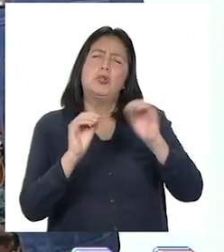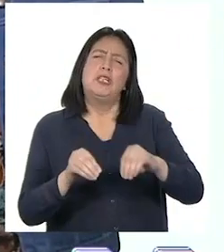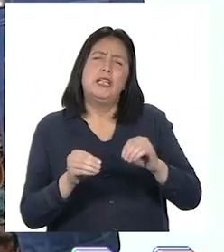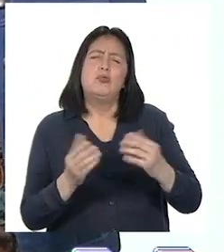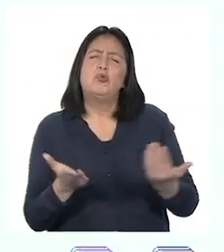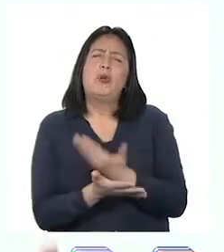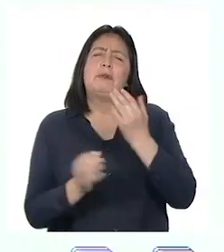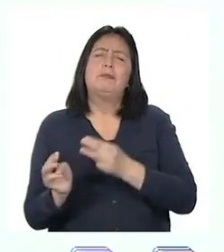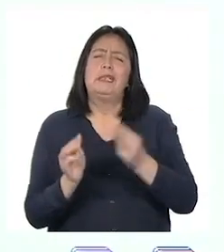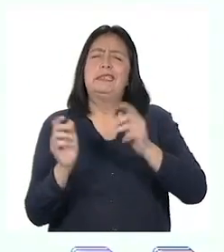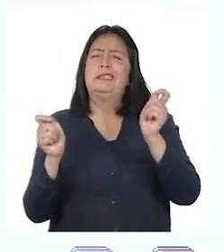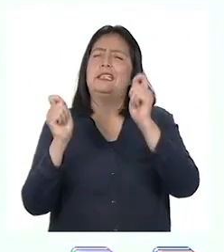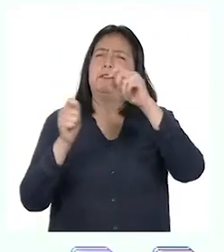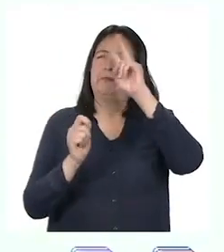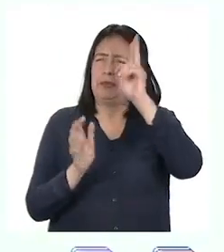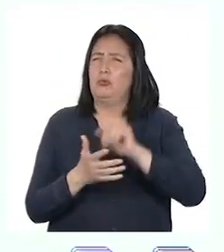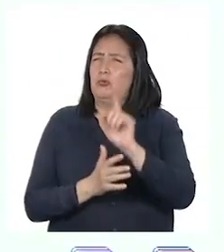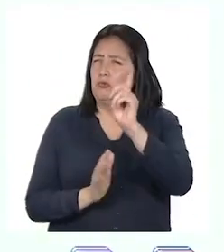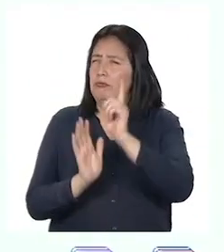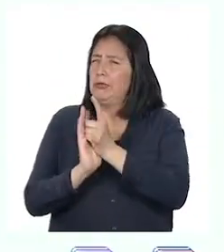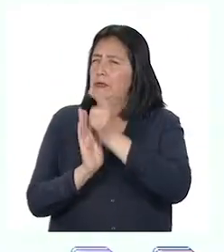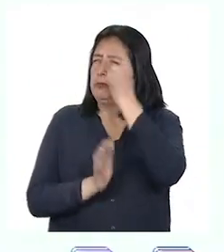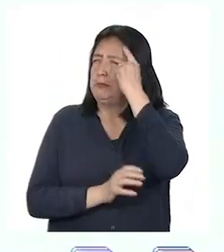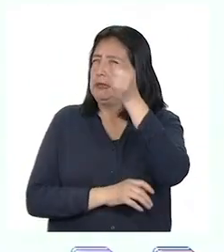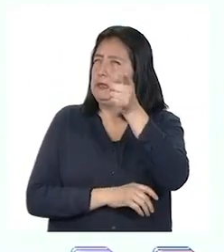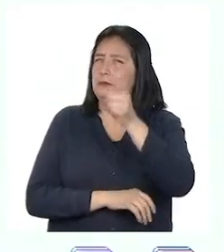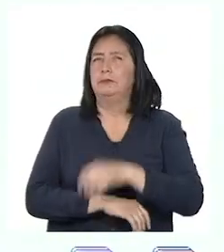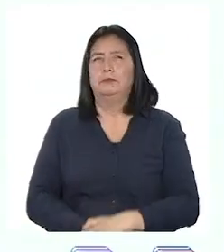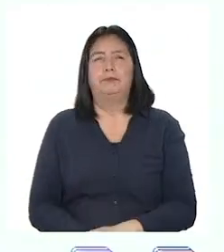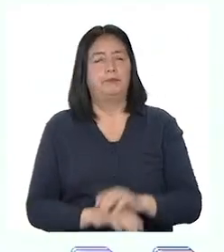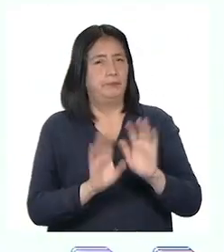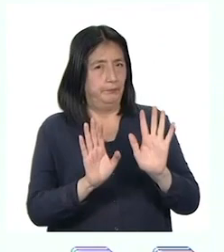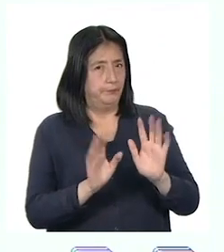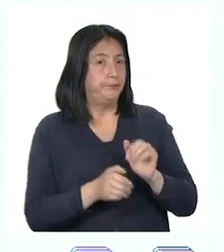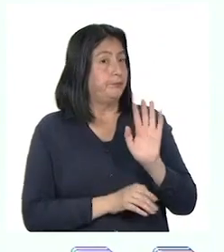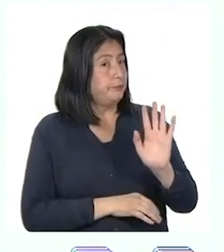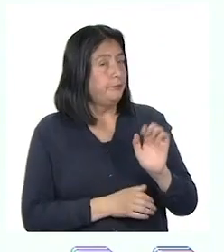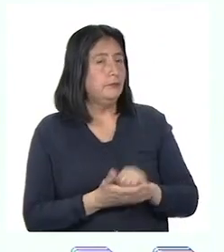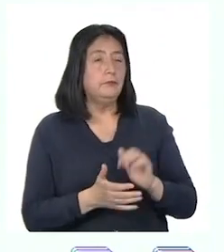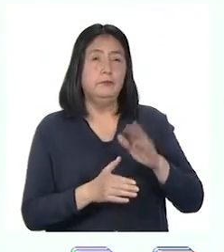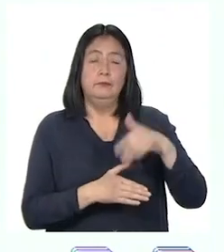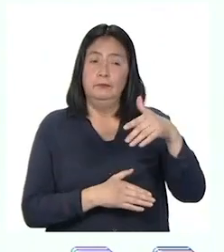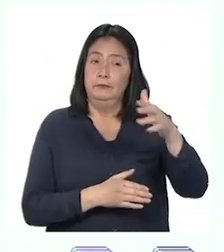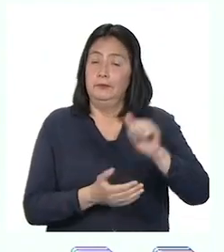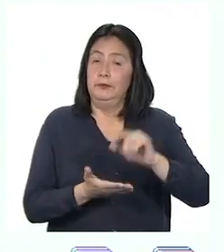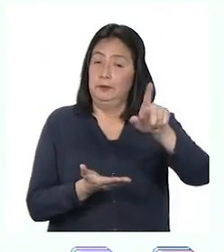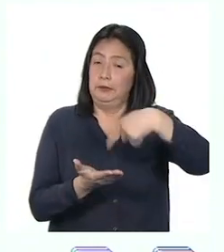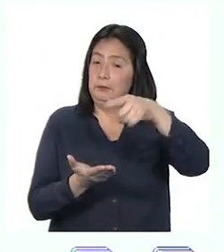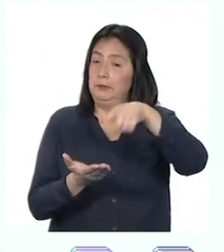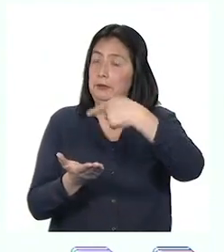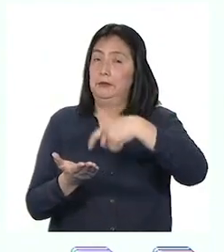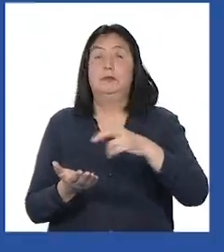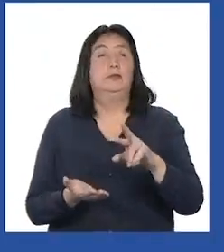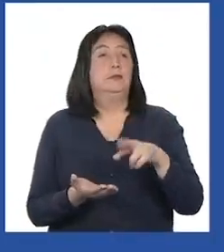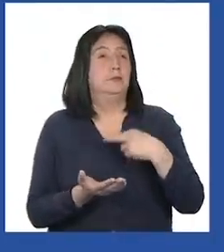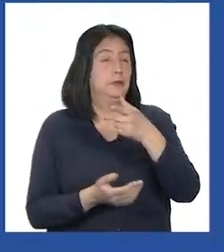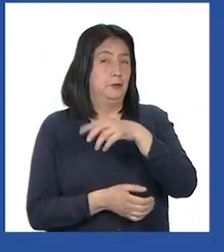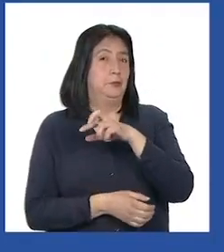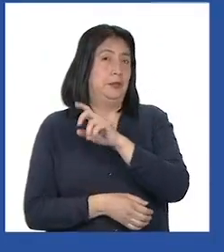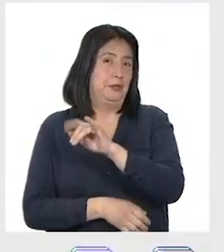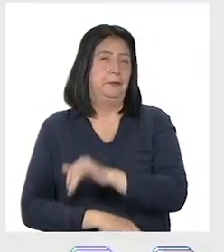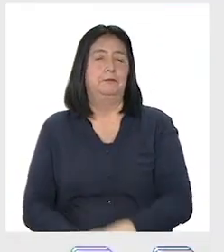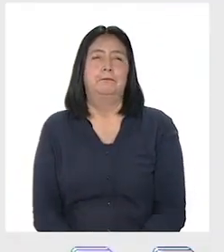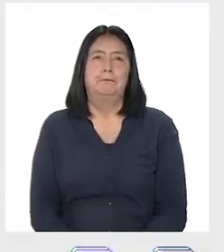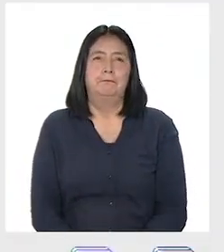las fiestas patrias? Tómense un minuto para pensarlo. Bueno, y claro, luego envíennos sus respuestas a través de Patti.